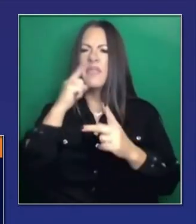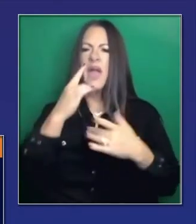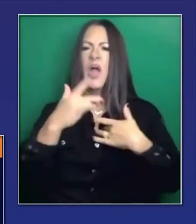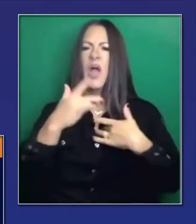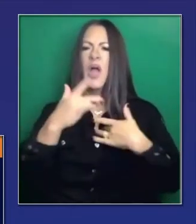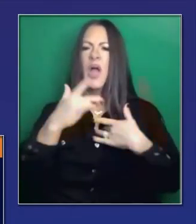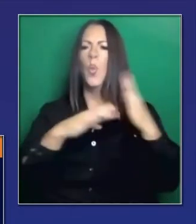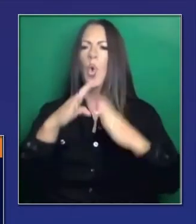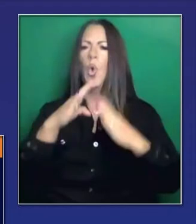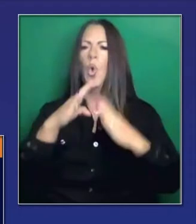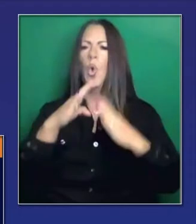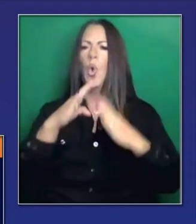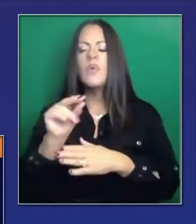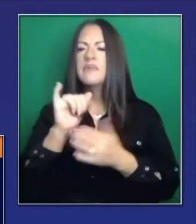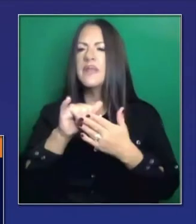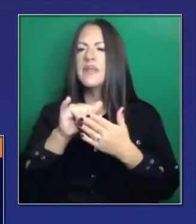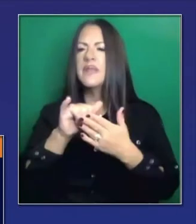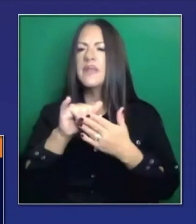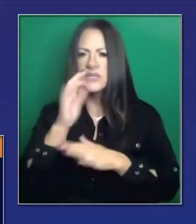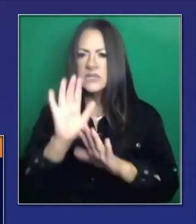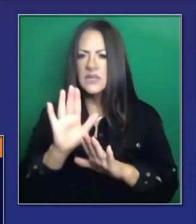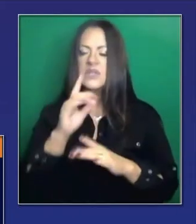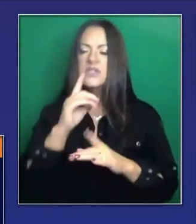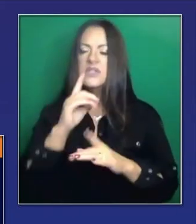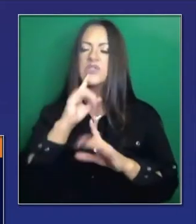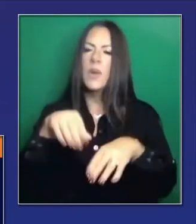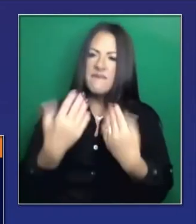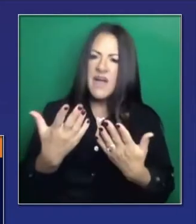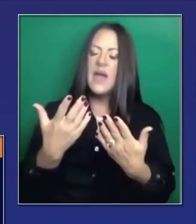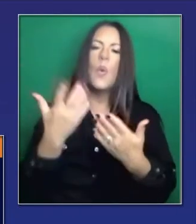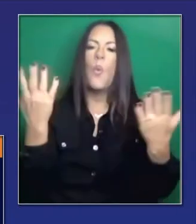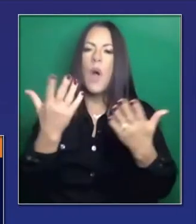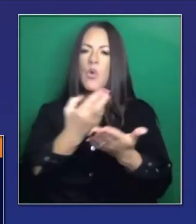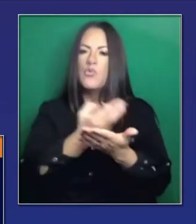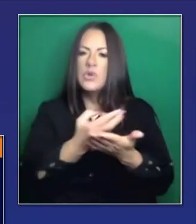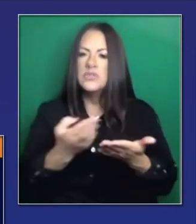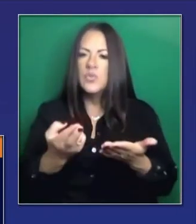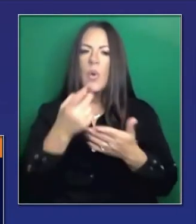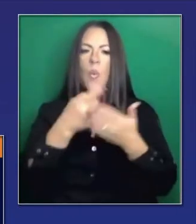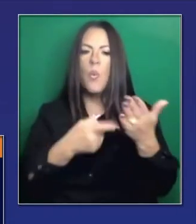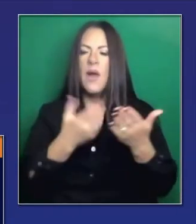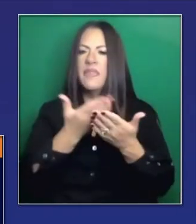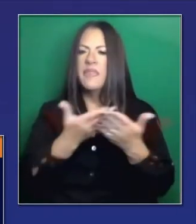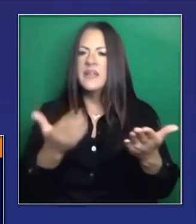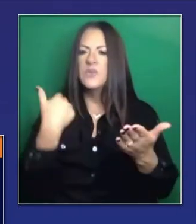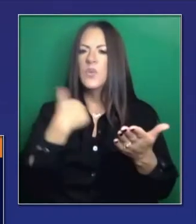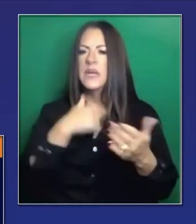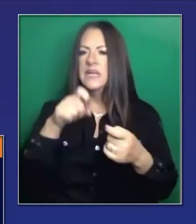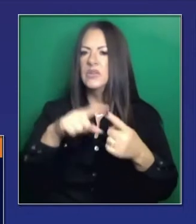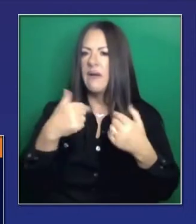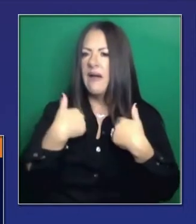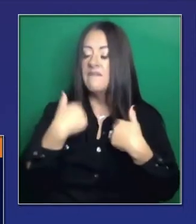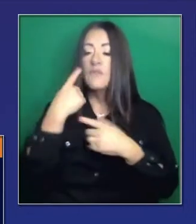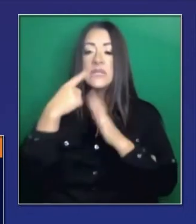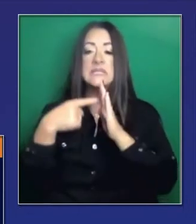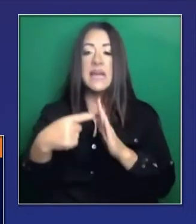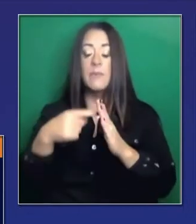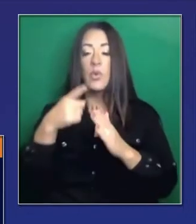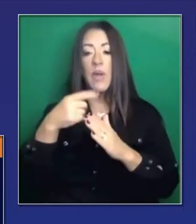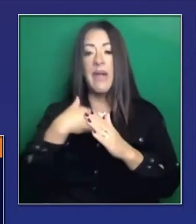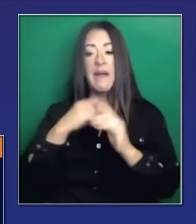las mejores prácticas para hospitales. Algunos ya se han sobrepuesto a esto. Y proporcionando recursos que incluyen equipos de ayudo técnico.